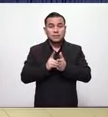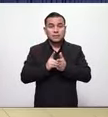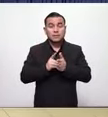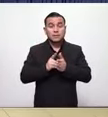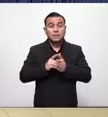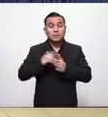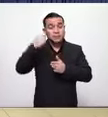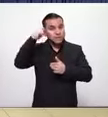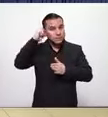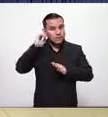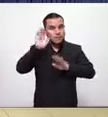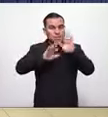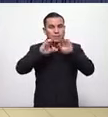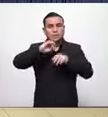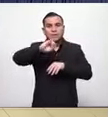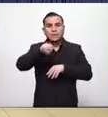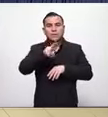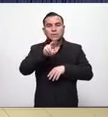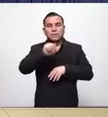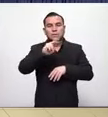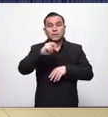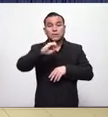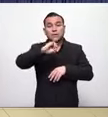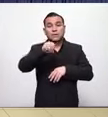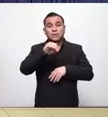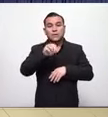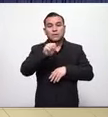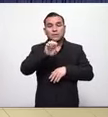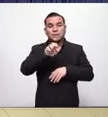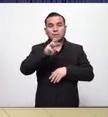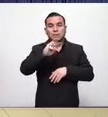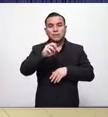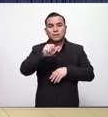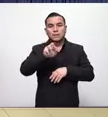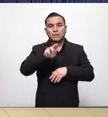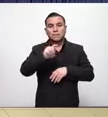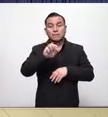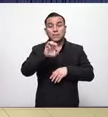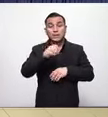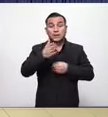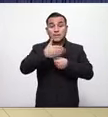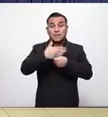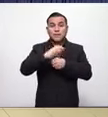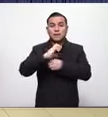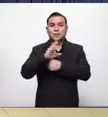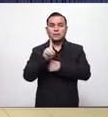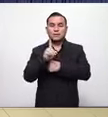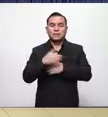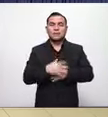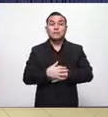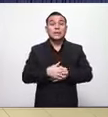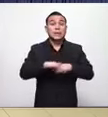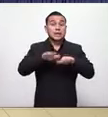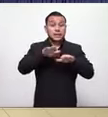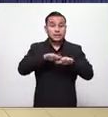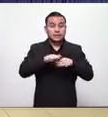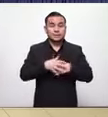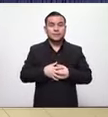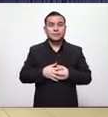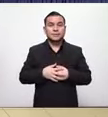diputado Juan José Martel del partido CD gracias